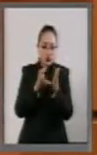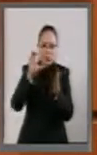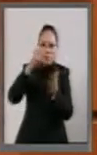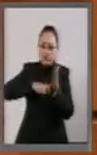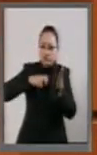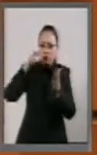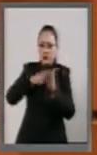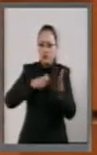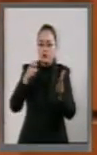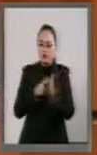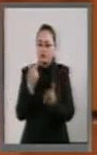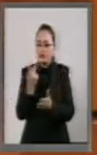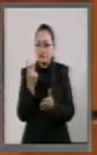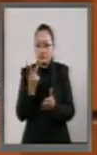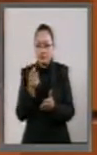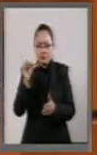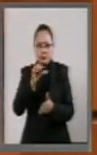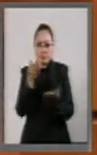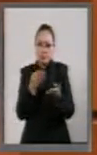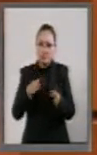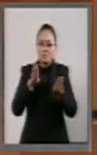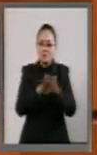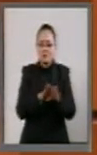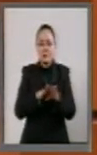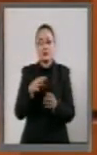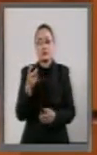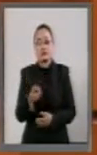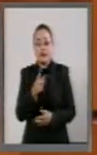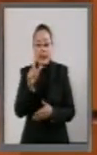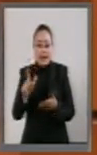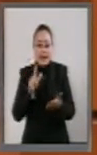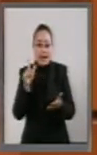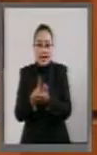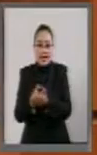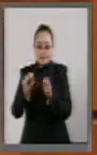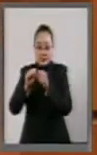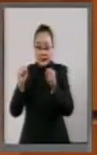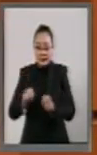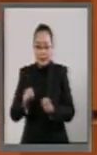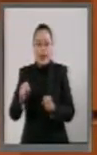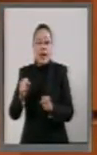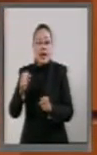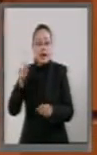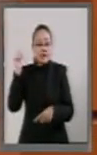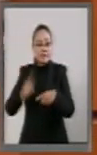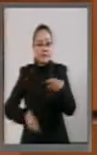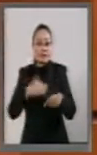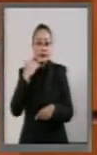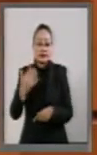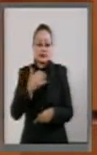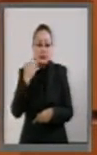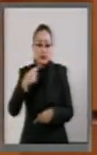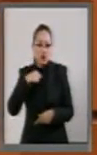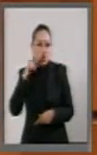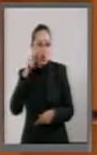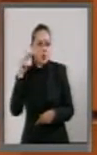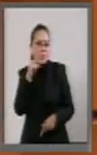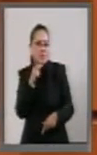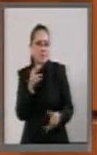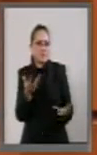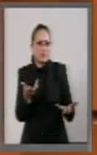todos imaginamos. Esta Ley General del Sistema Anticorrupción, a mi modo de ver las cosas,